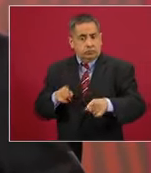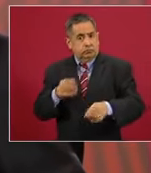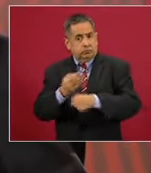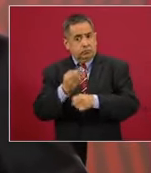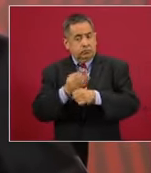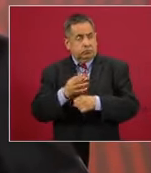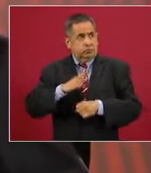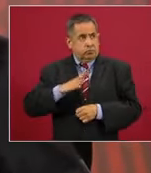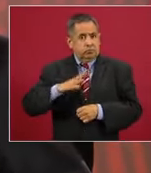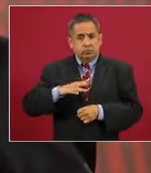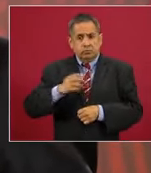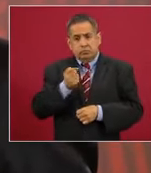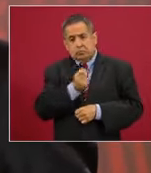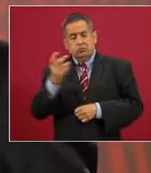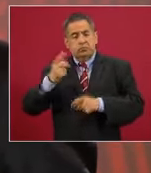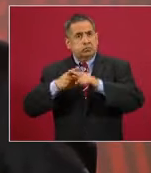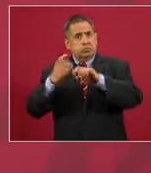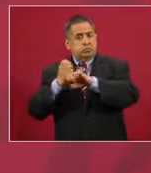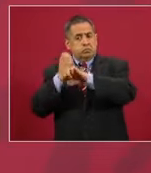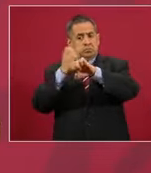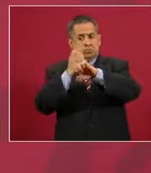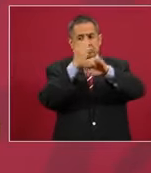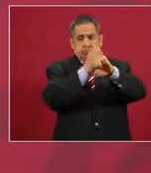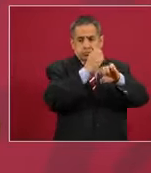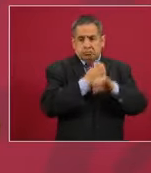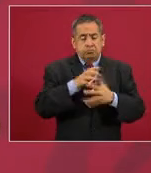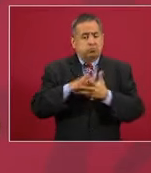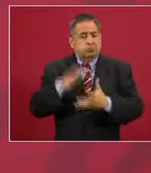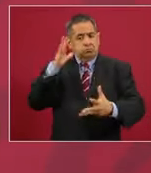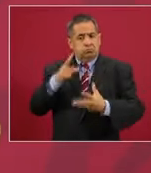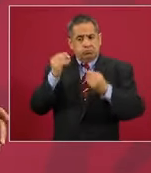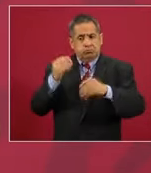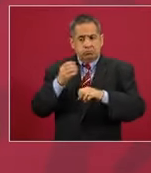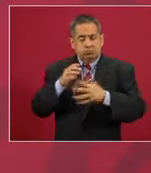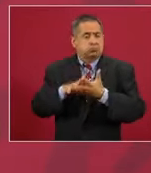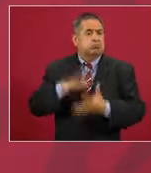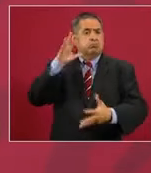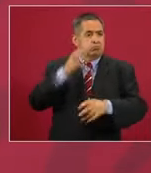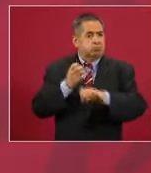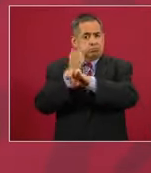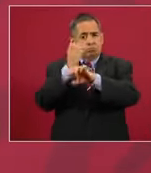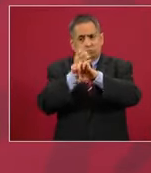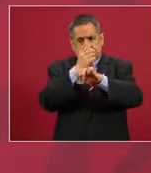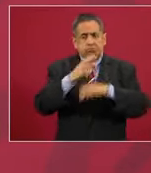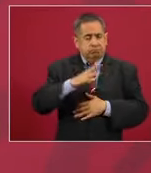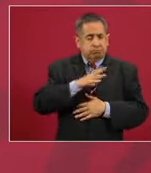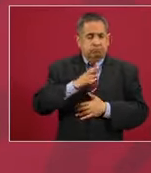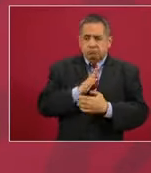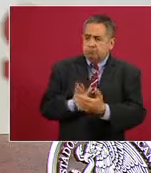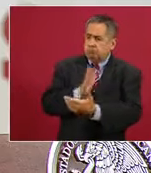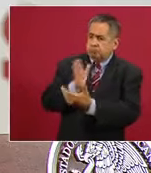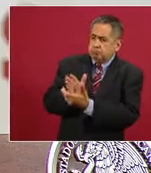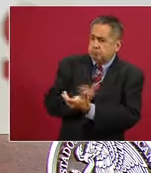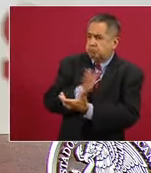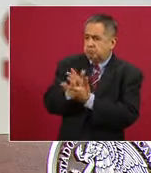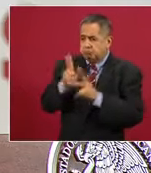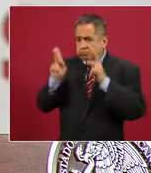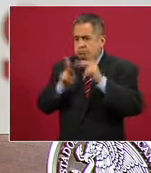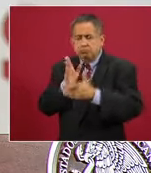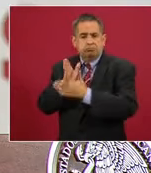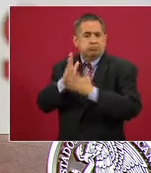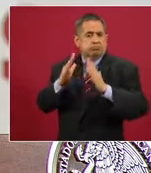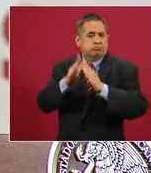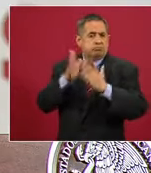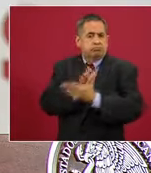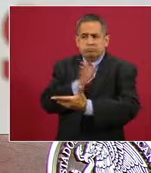en los estados, casi en muchos, digo, en la mayoría de los estados se están haciendo estas visitas.